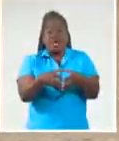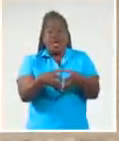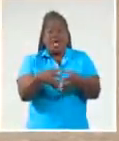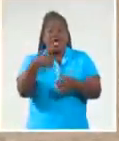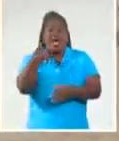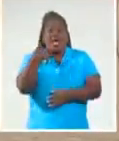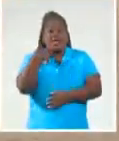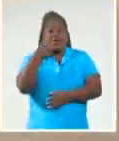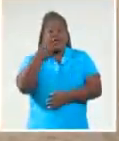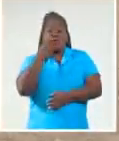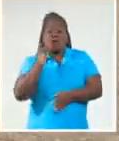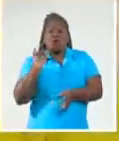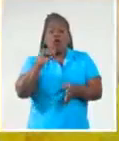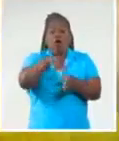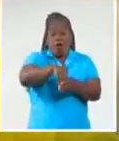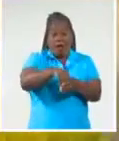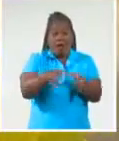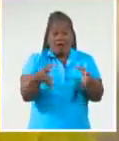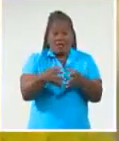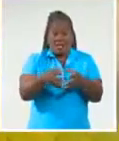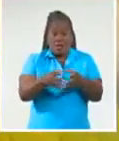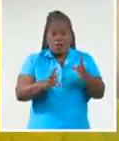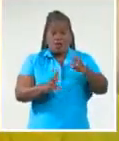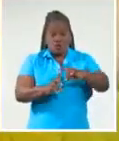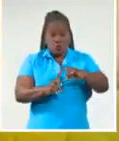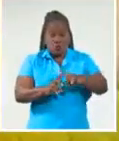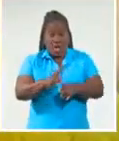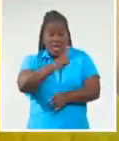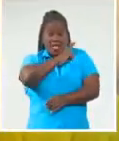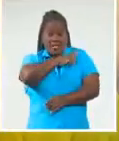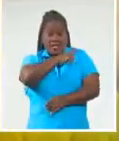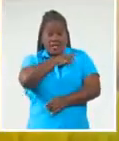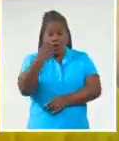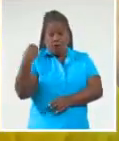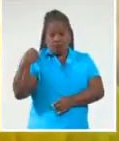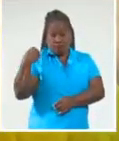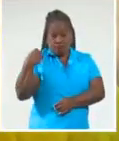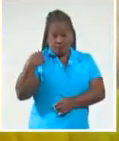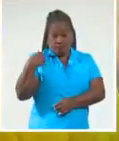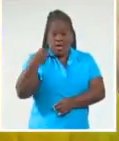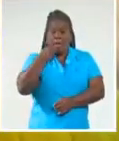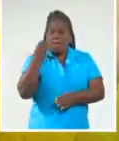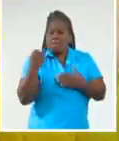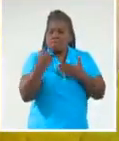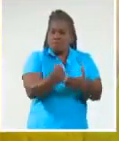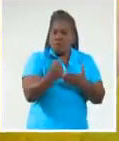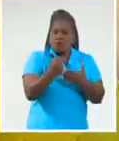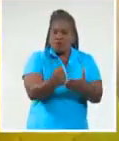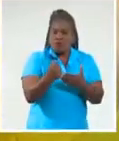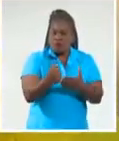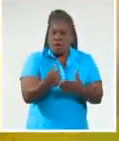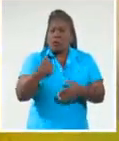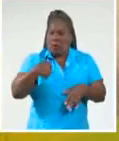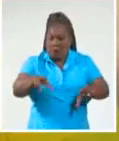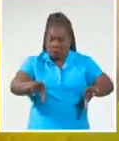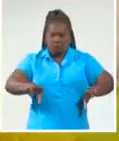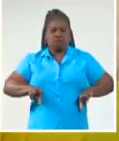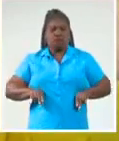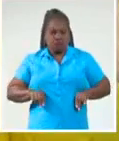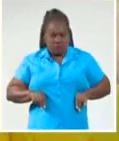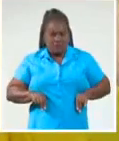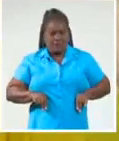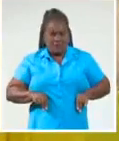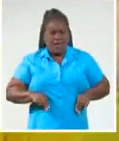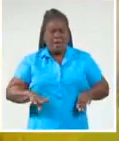insertarme en el equipo. El director me había hablado para poder apoyarnos, que es lo que fuese. Yo le acepté, acepté la